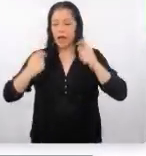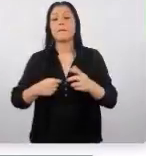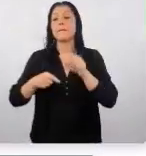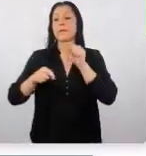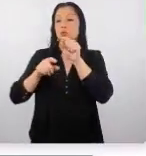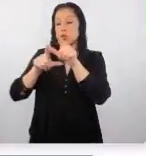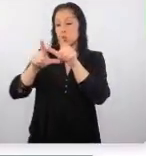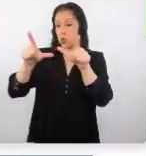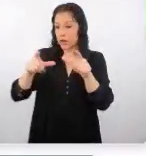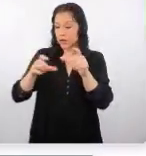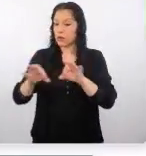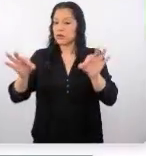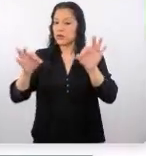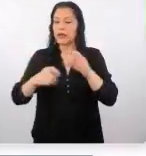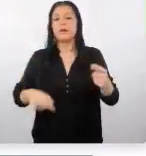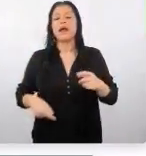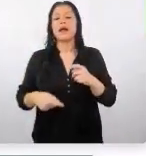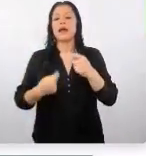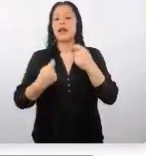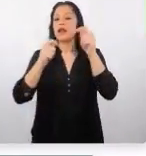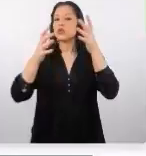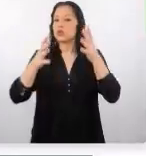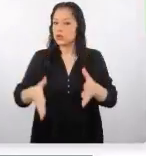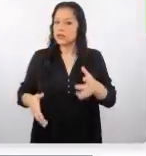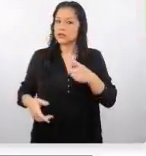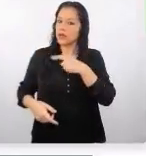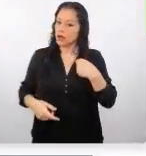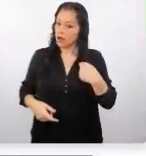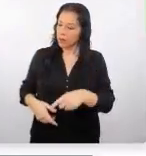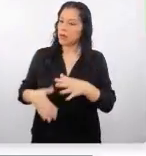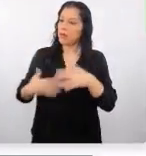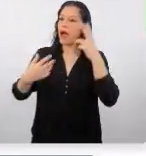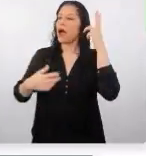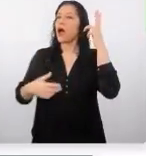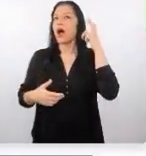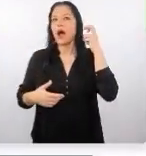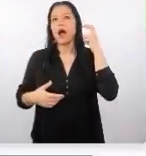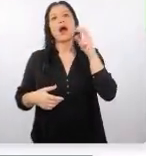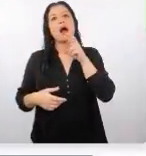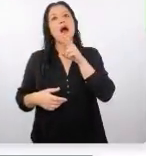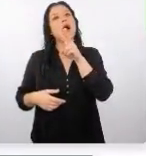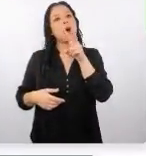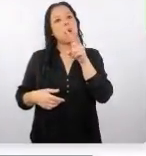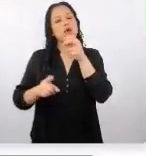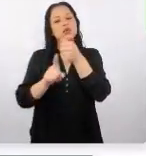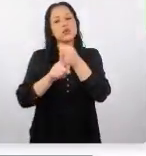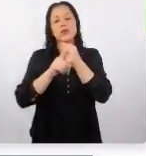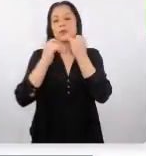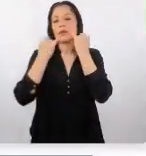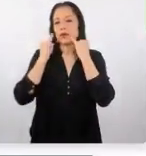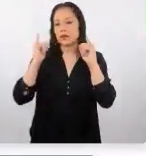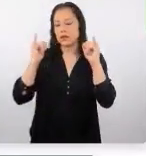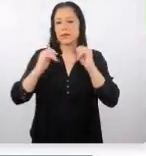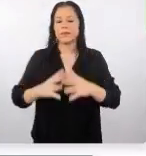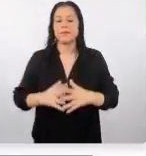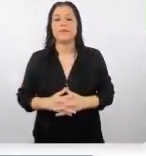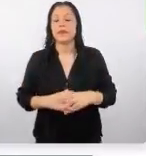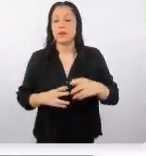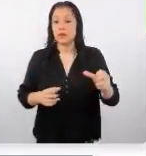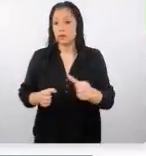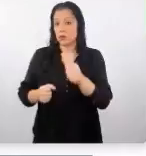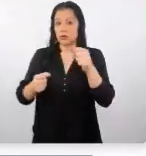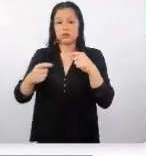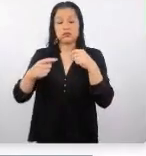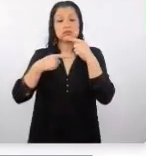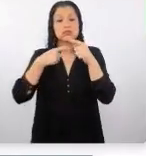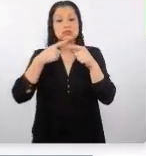para que el turista japonés pueda escuchar parte de la experiencia de su idioma por otro lado los comentarios